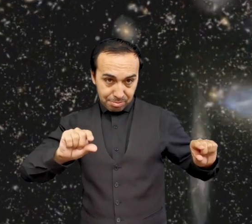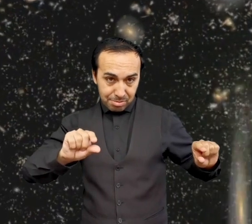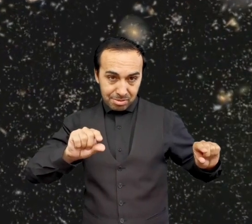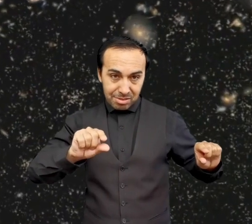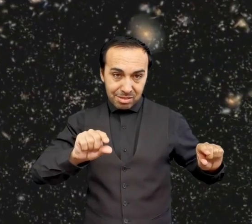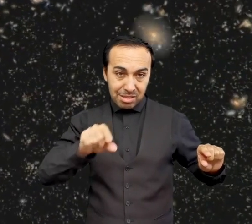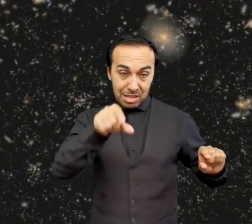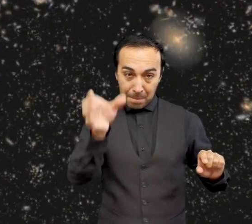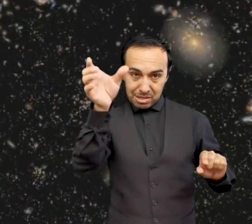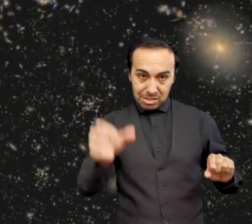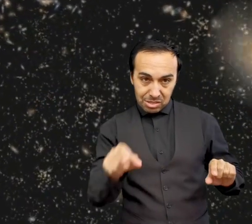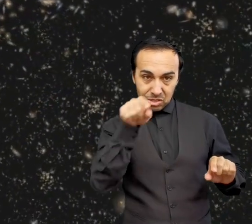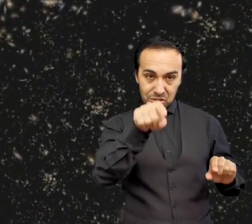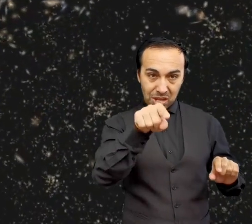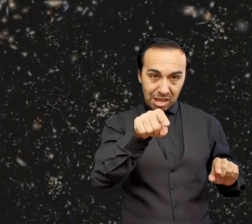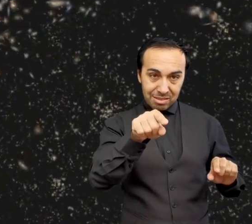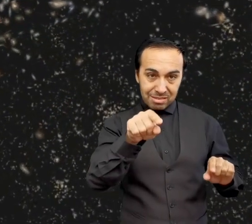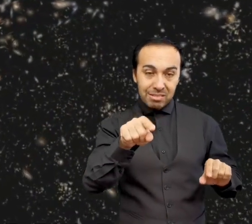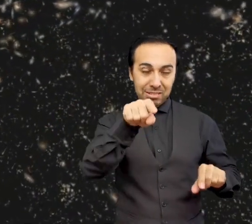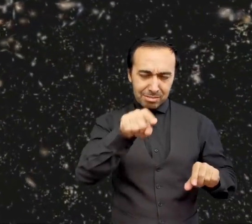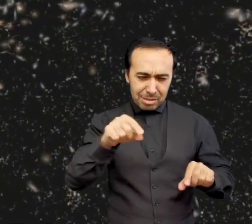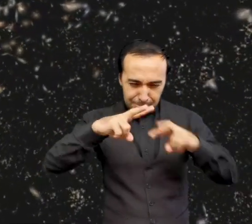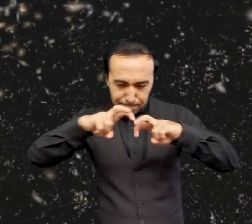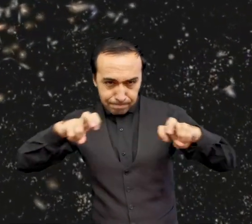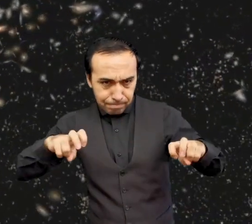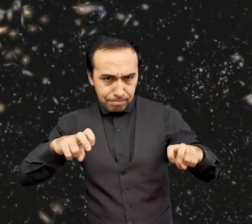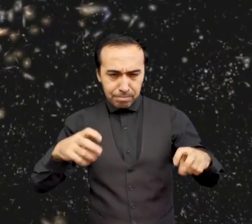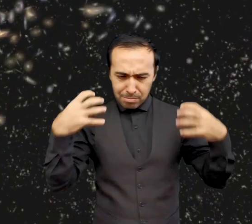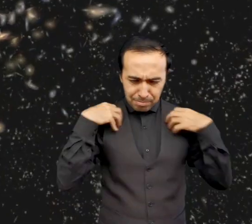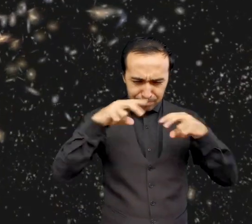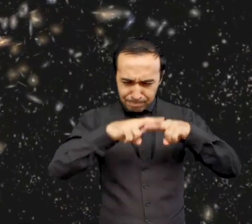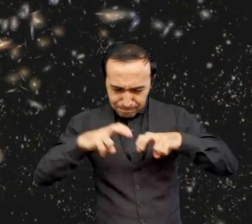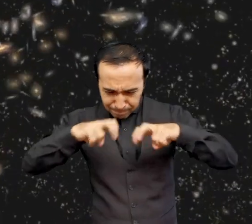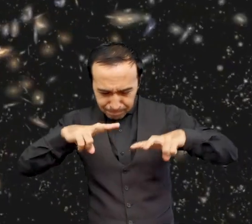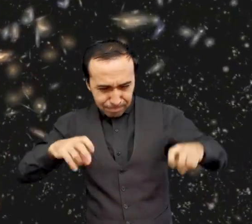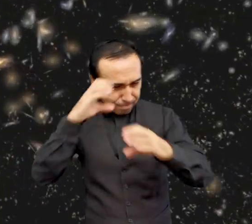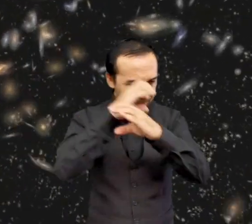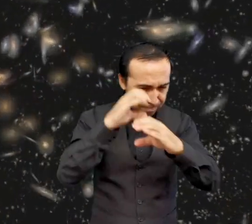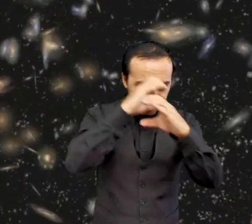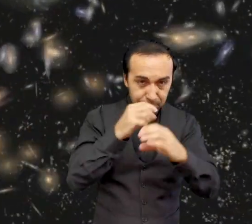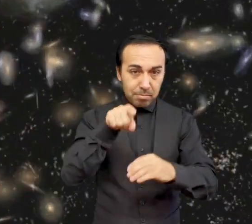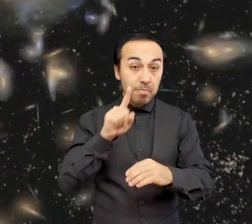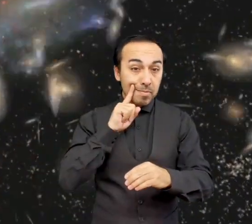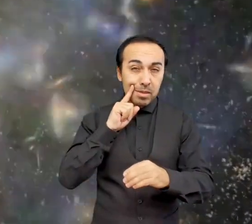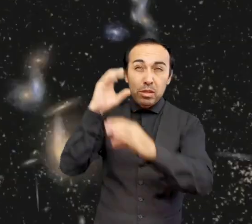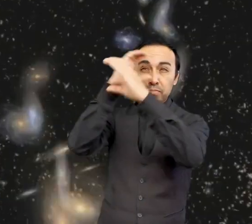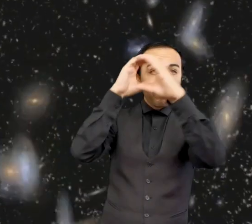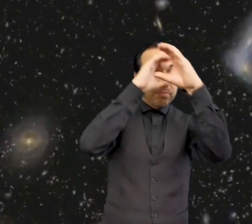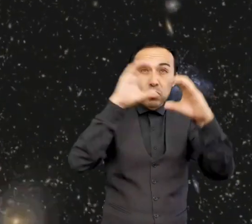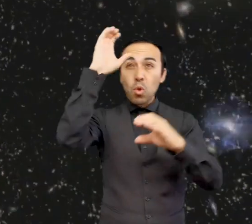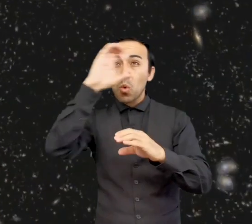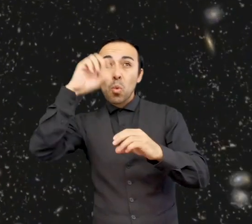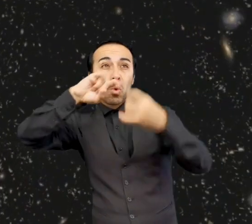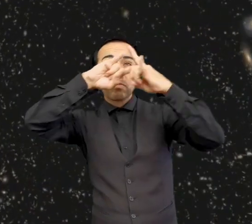dirigido por la Dra. Juna Kohlmeier, perteneciente a Observatorios Carnegie. Este estudio espectroscópico multiobjeto busca